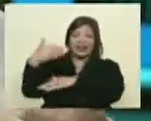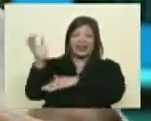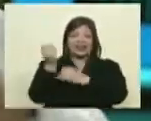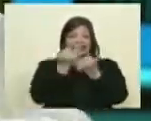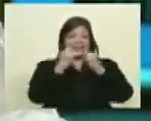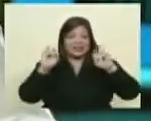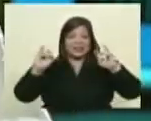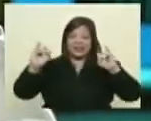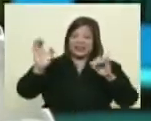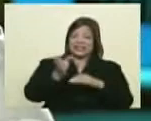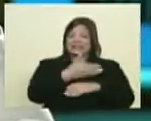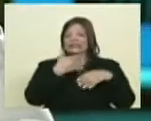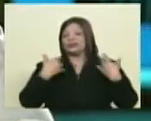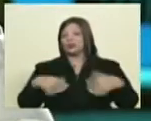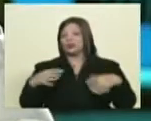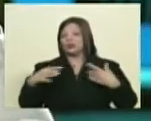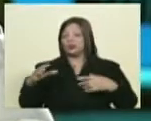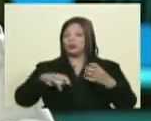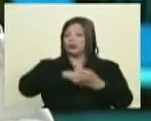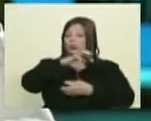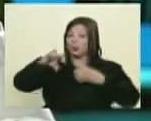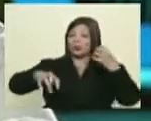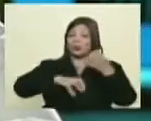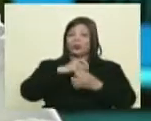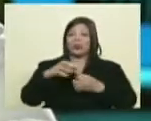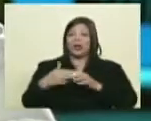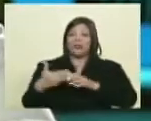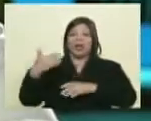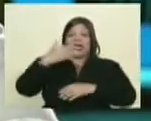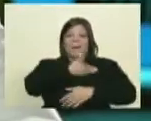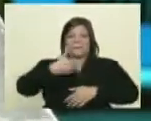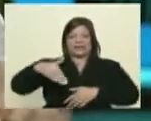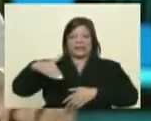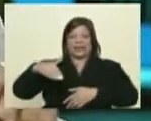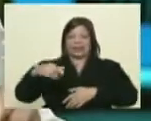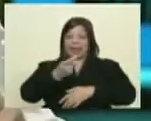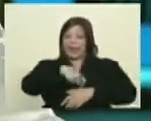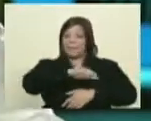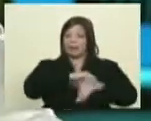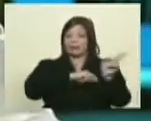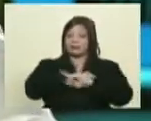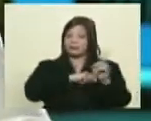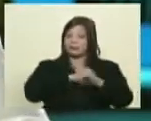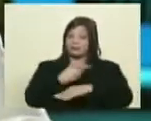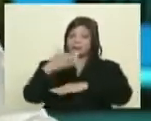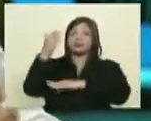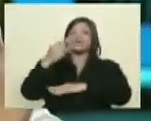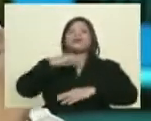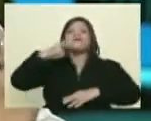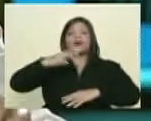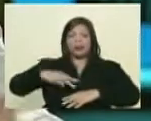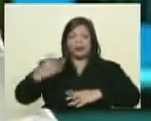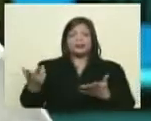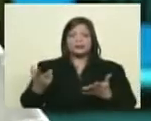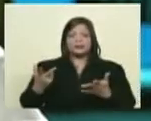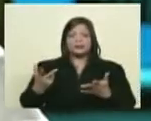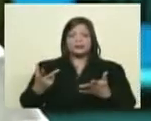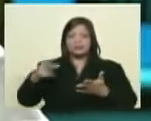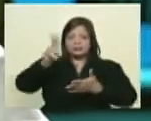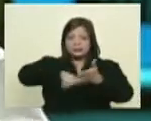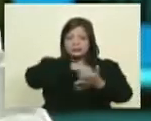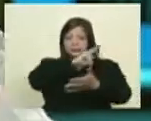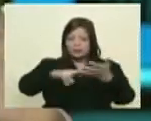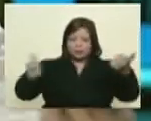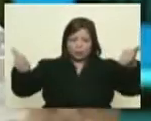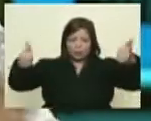bandera del patrioterismo que está intentando levantar Rajoy la gente no se lo permite y que se hable de lo que realmente importa que es el desmantelamiento del